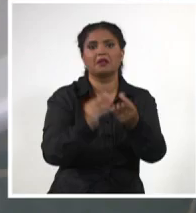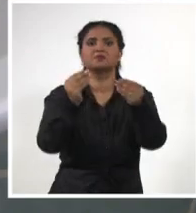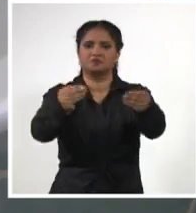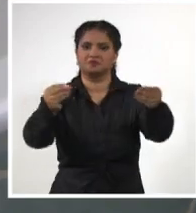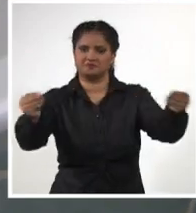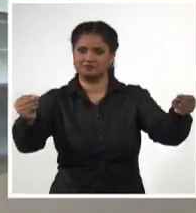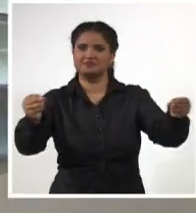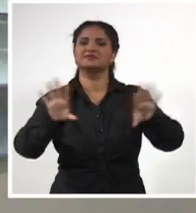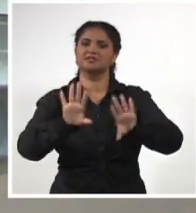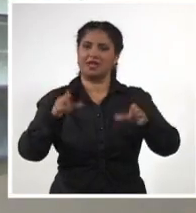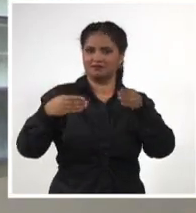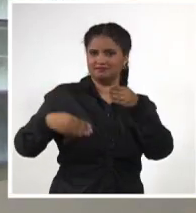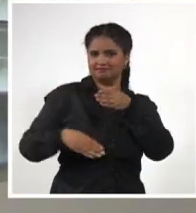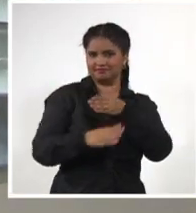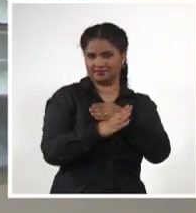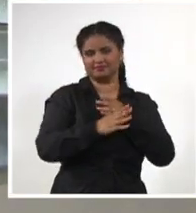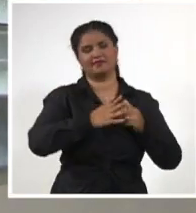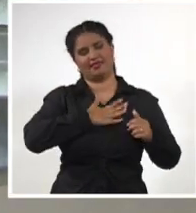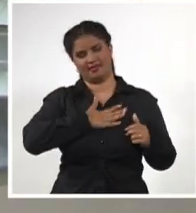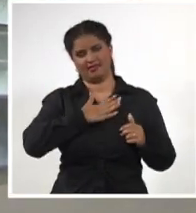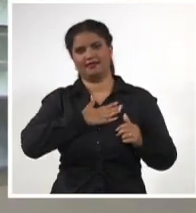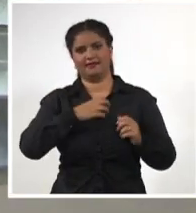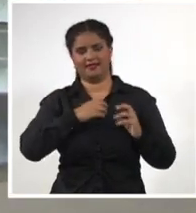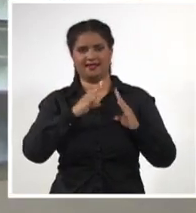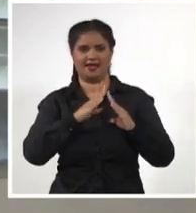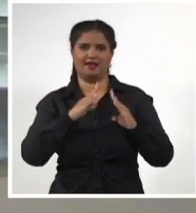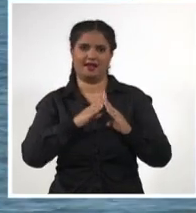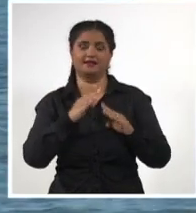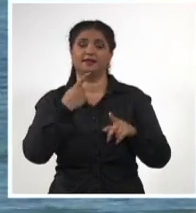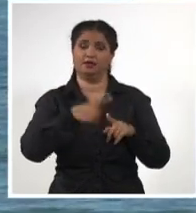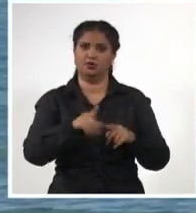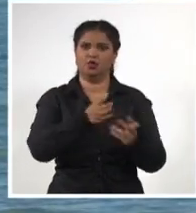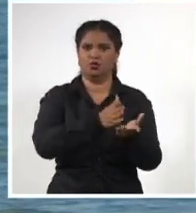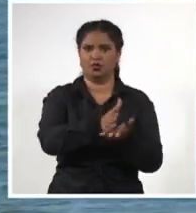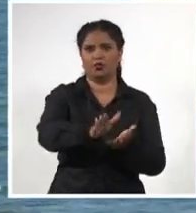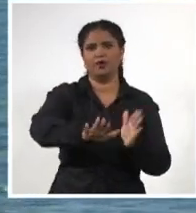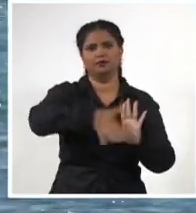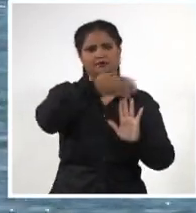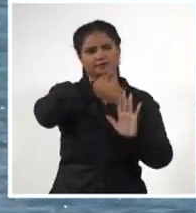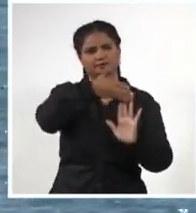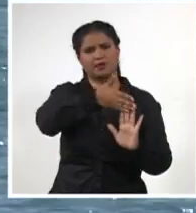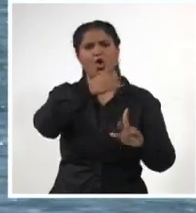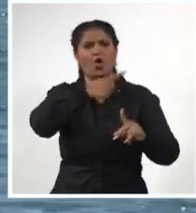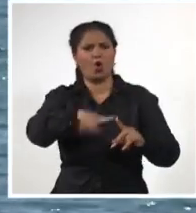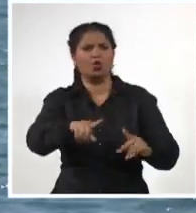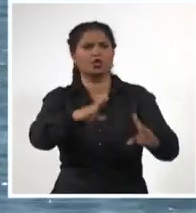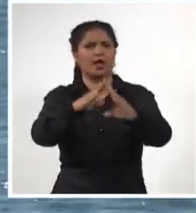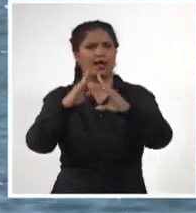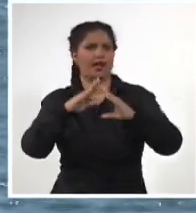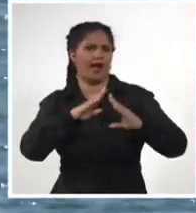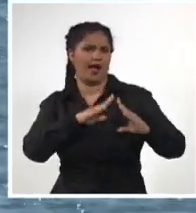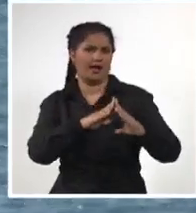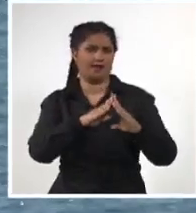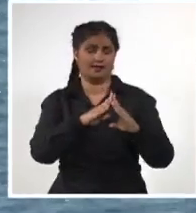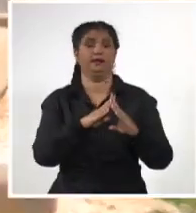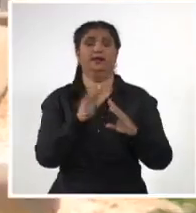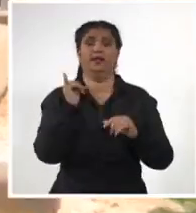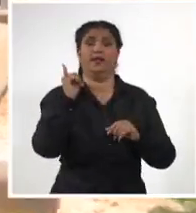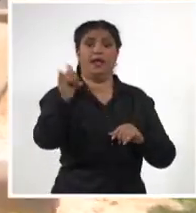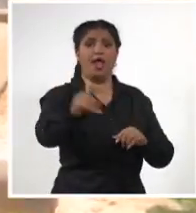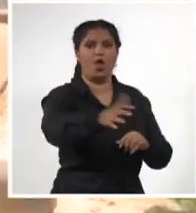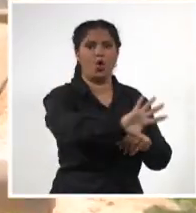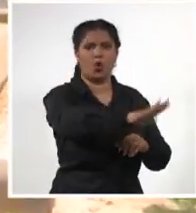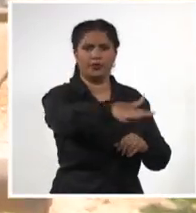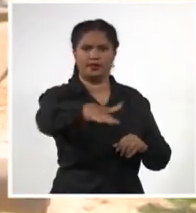encuentran en la fase final de su construcción en áreas más protegidas de la elevación del nivel del mar, pues esta zona se incluye en el programa de